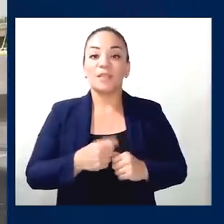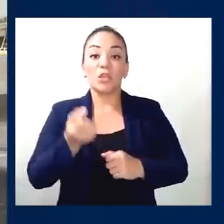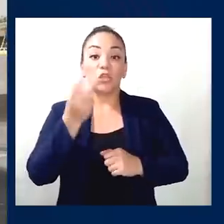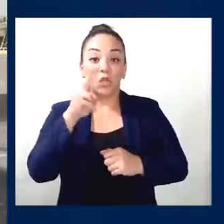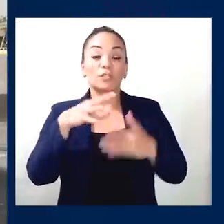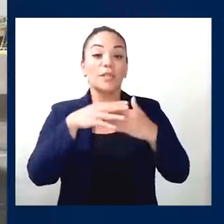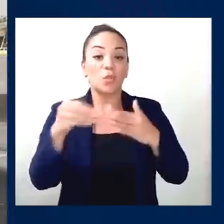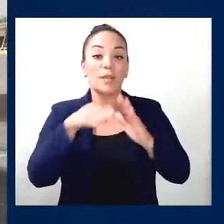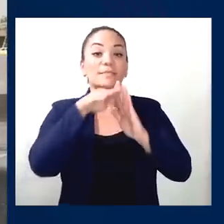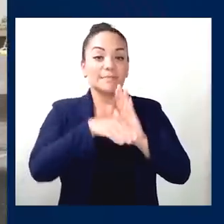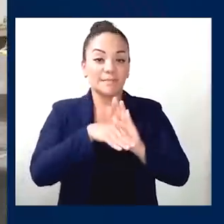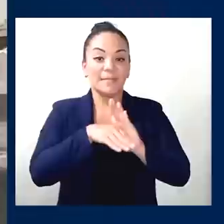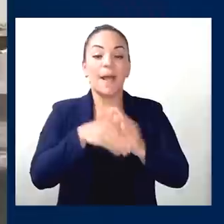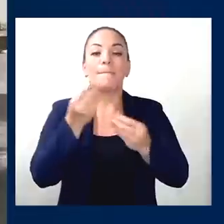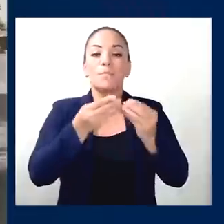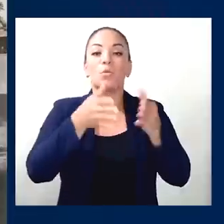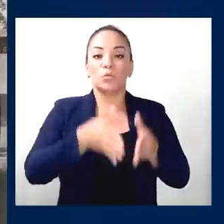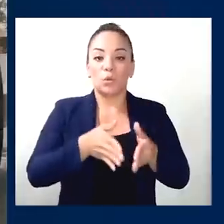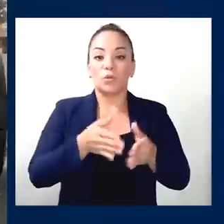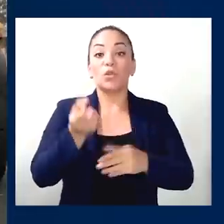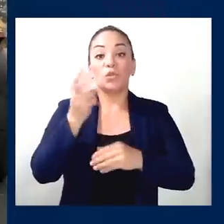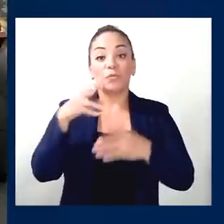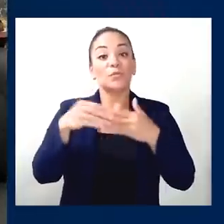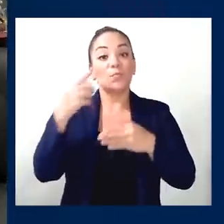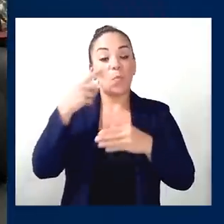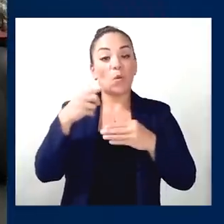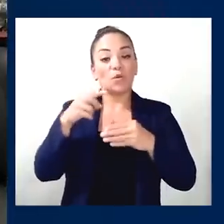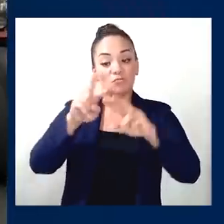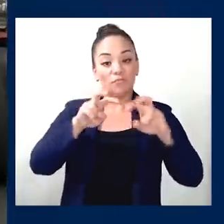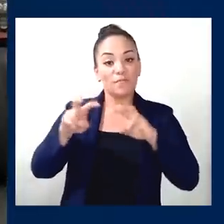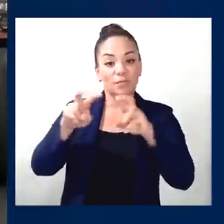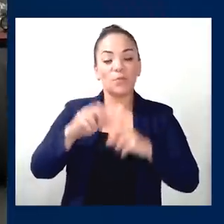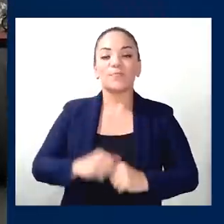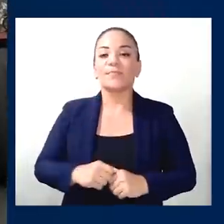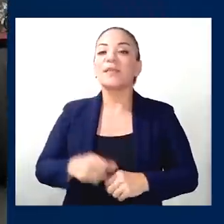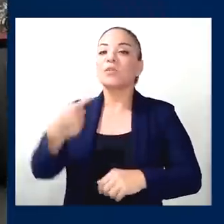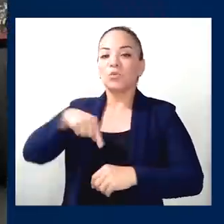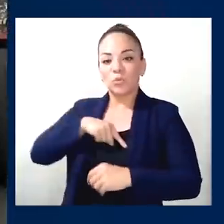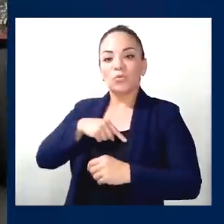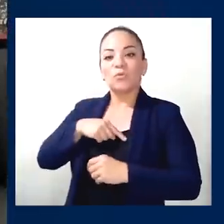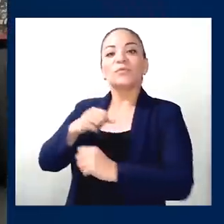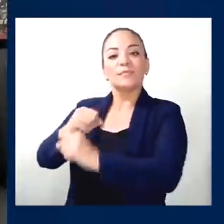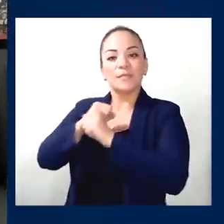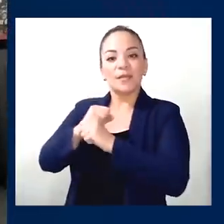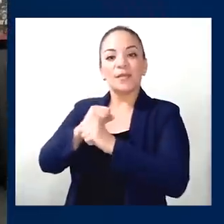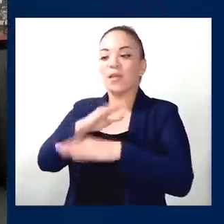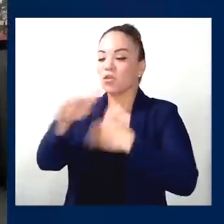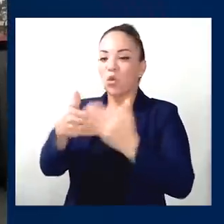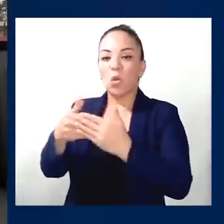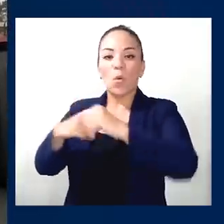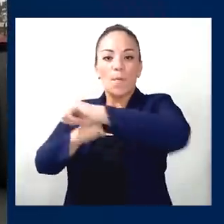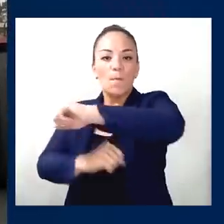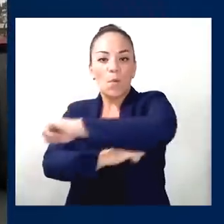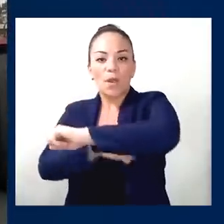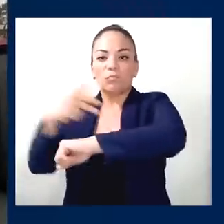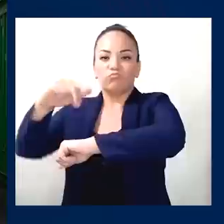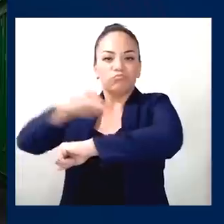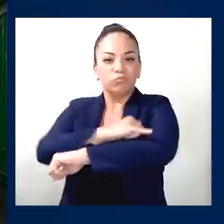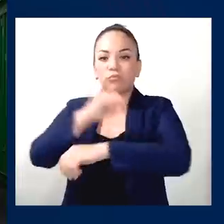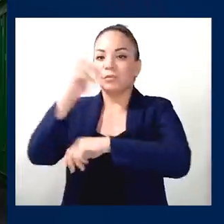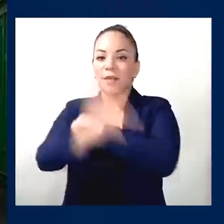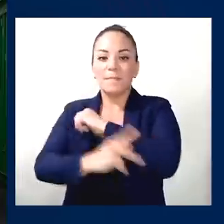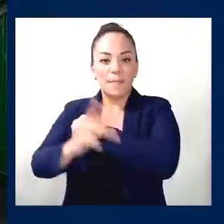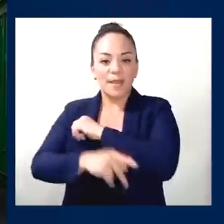productor 12 dólares por escaneo, casi una tercera parte. Por supuesto, y vamos a asegurarle que esté disponible en todos los puertos del país.